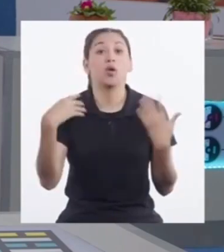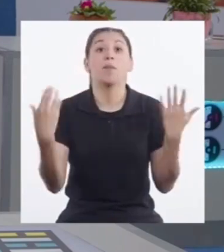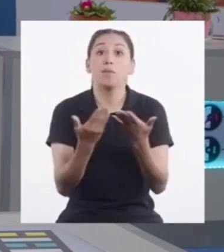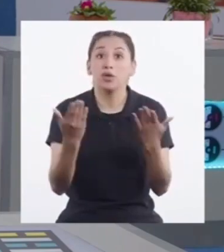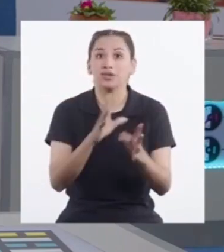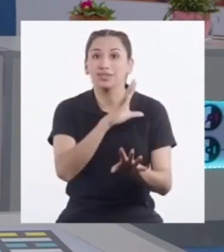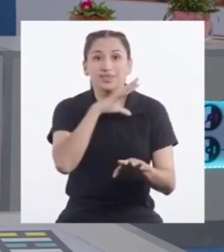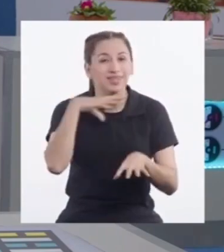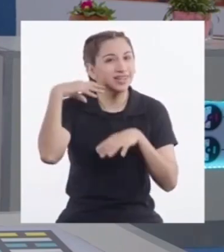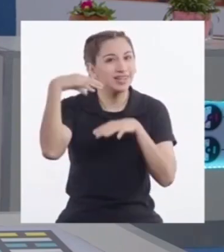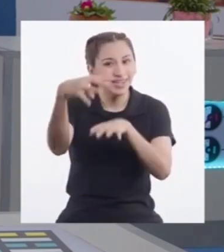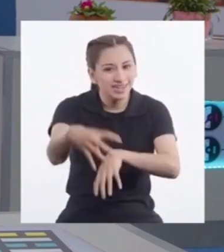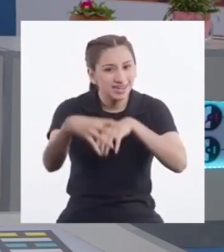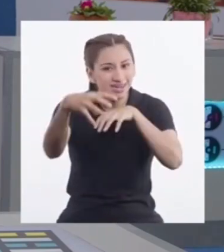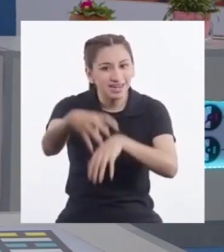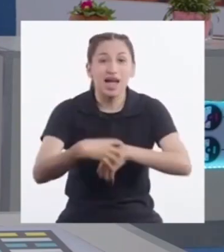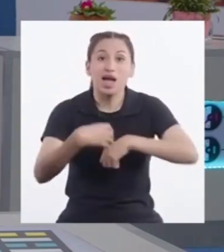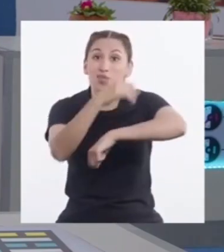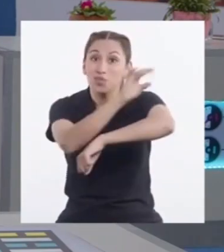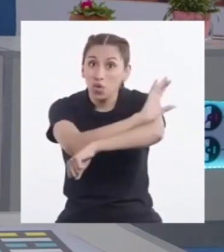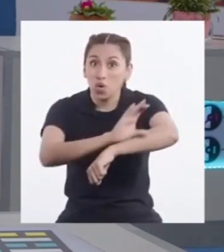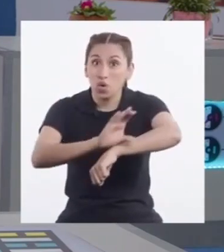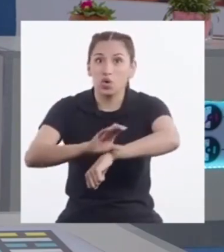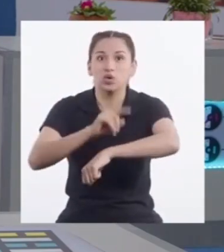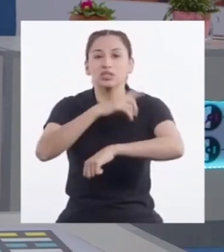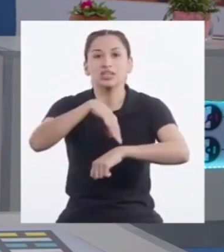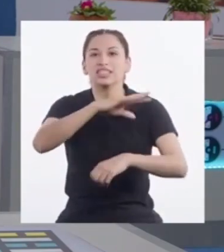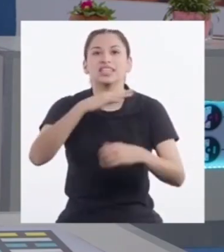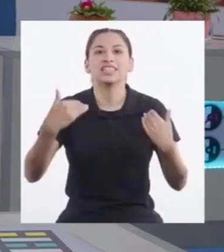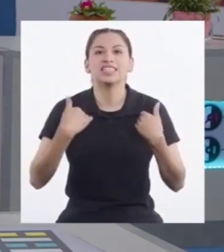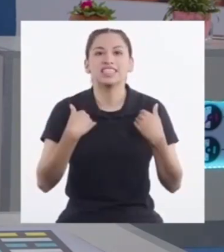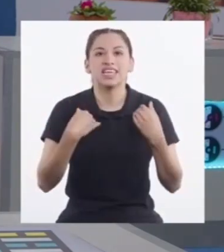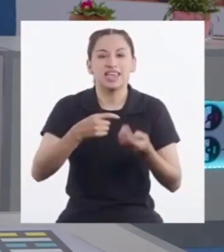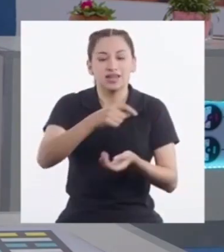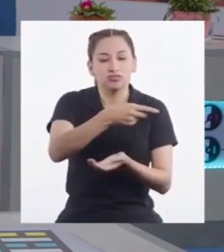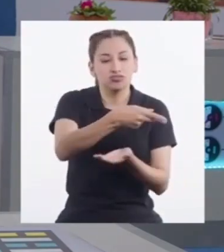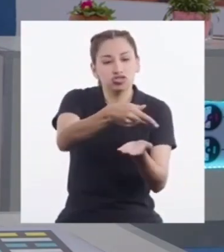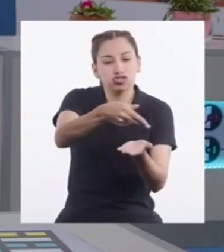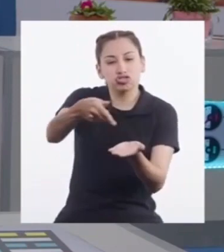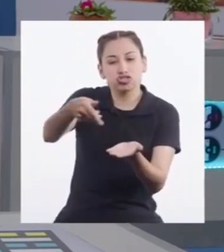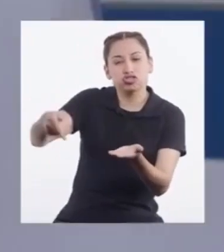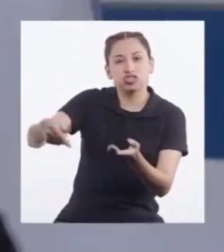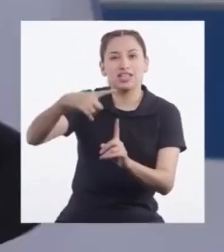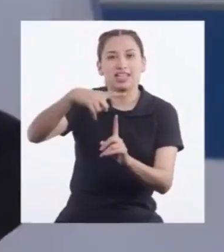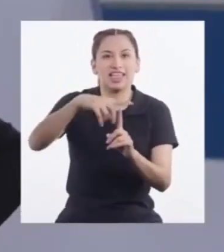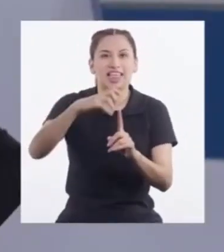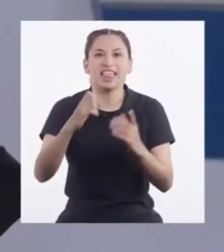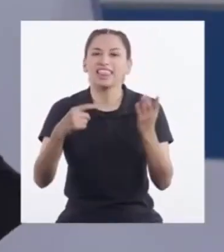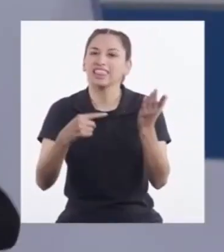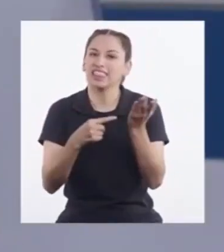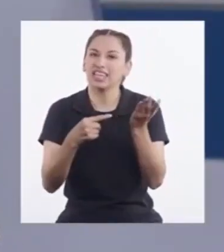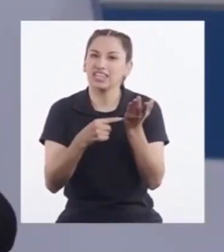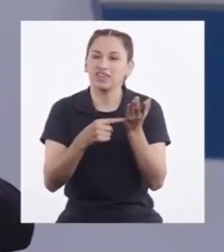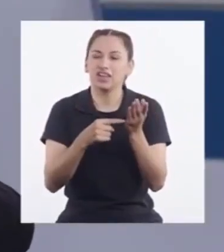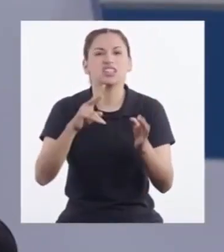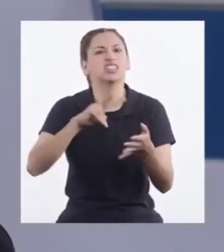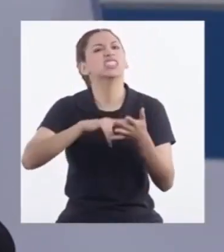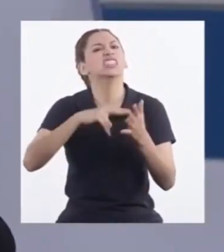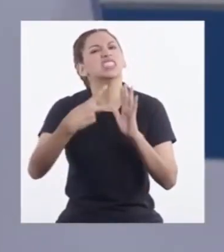Es que los agricultores De la costa Aplican El riego Tecnificado Riego